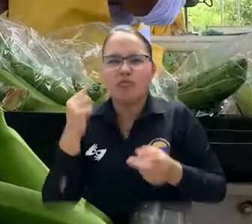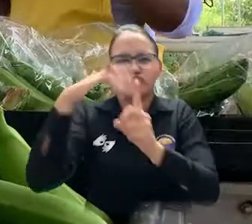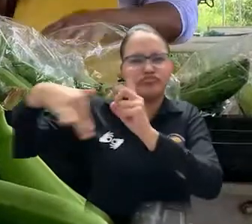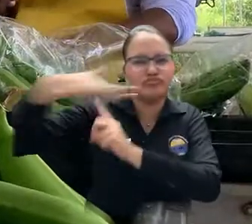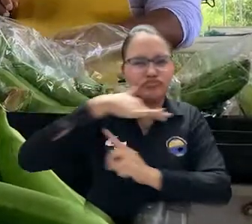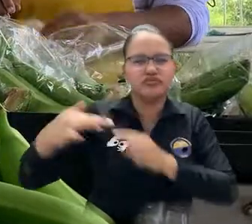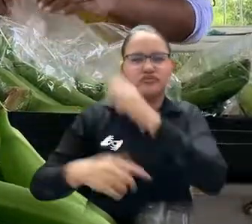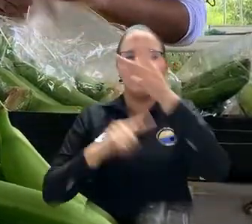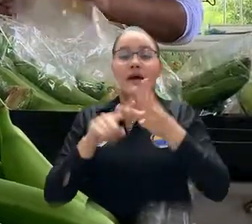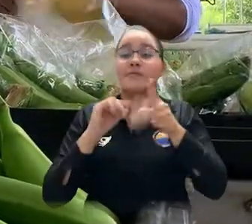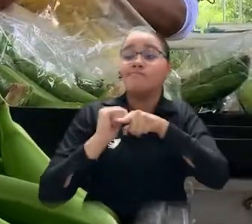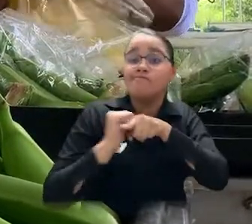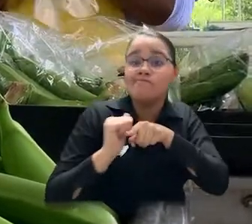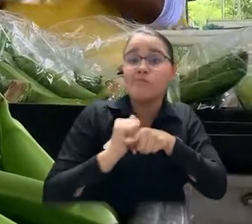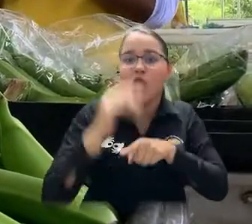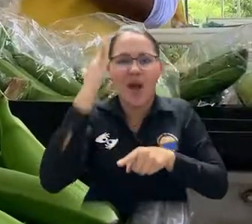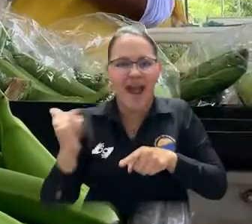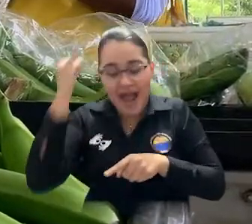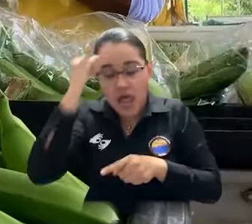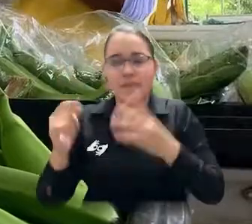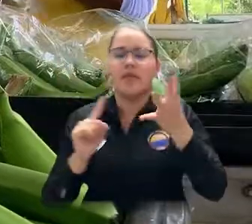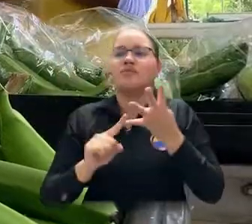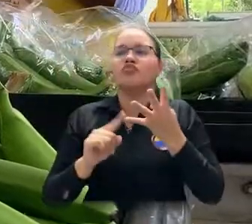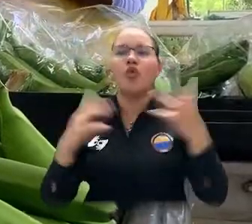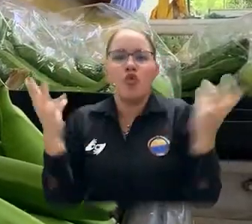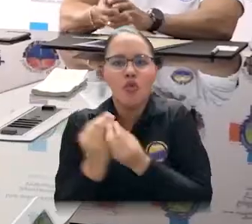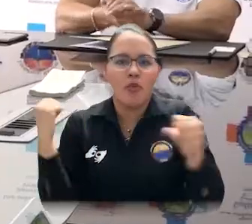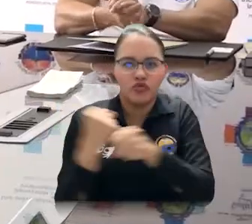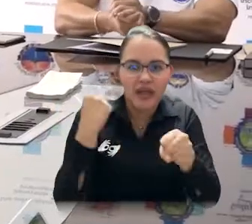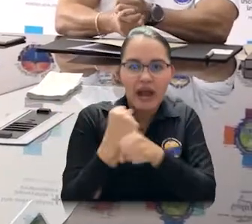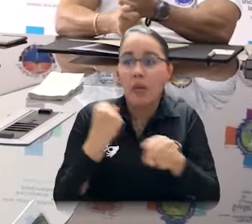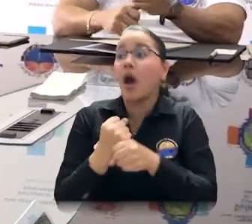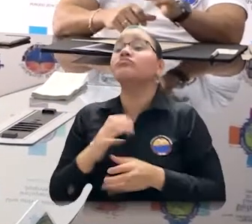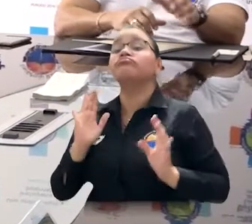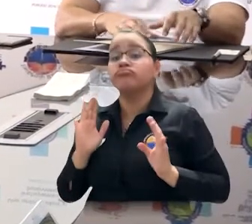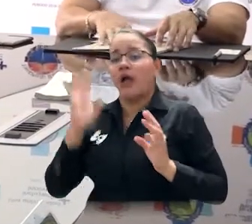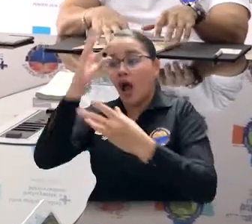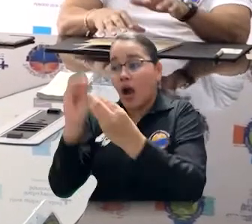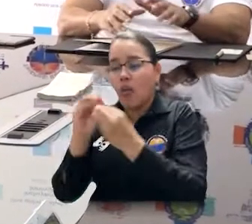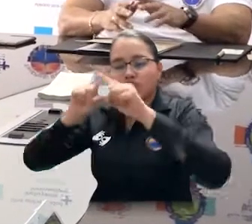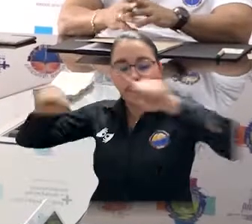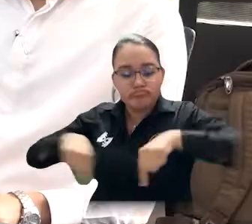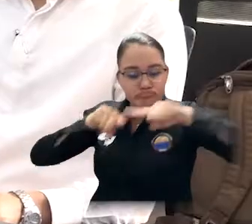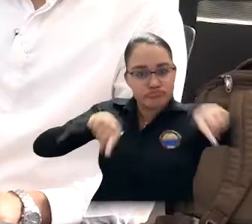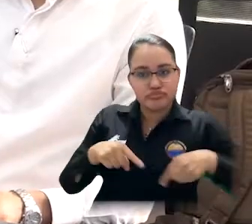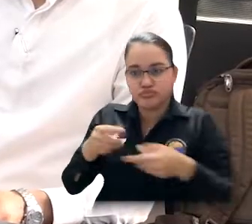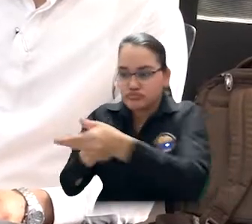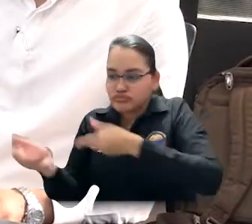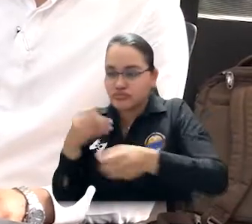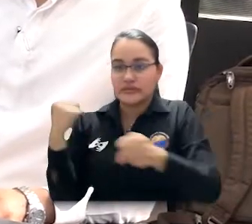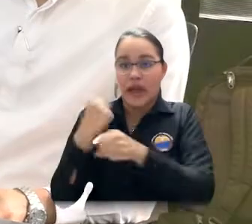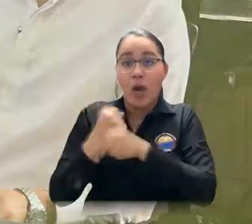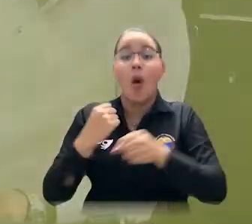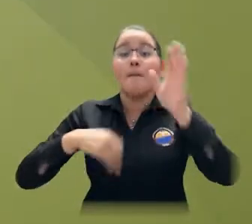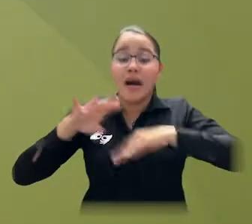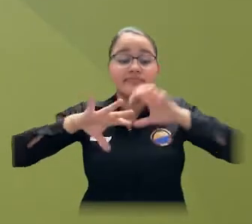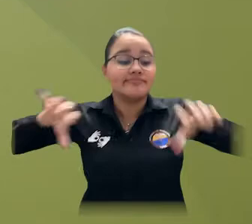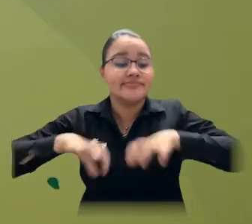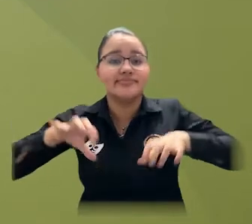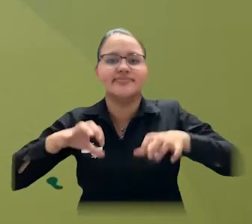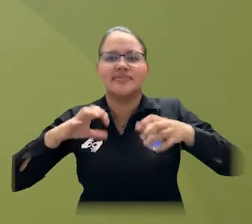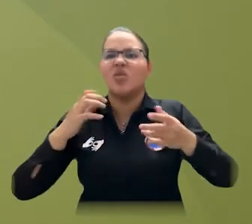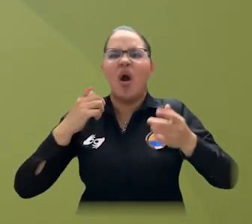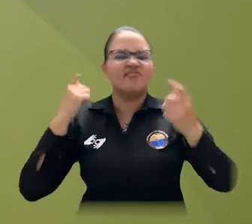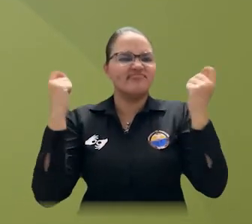prácticas profesionales y académicas, bolsa de empleo, utilización de infraestructuras colaborativas y difusión de acciones. Y esperamos